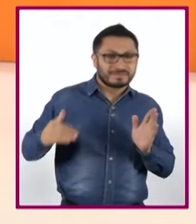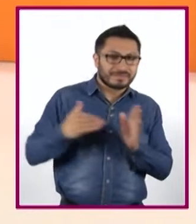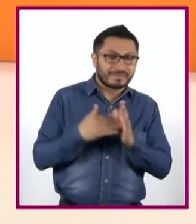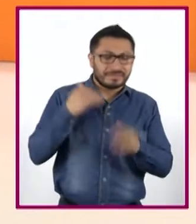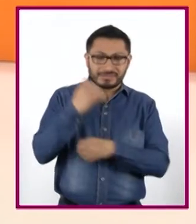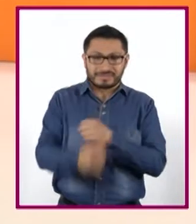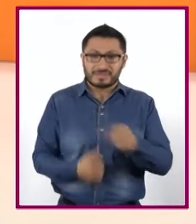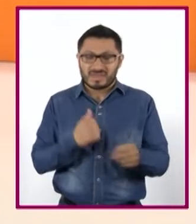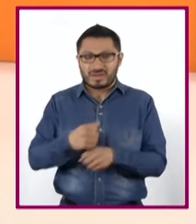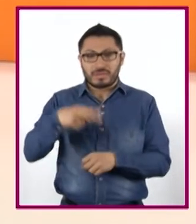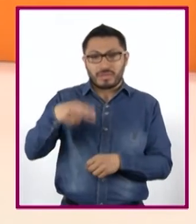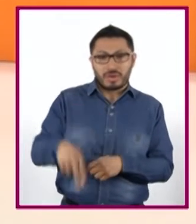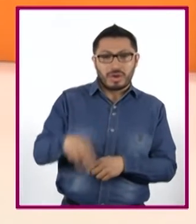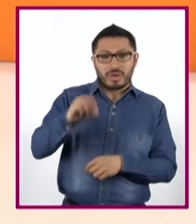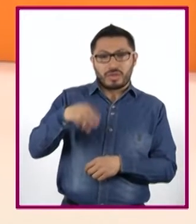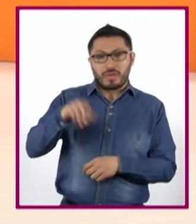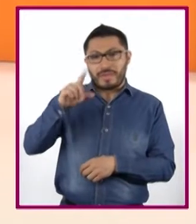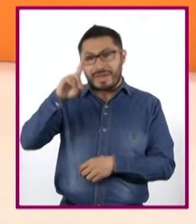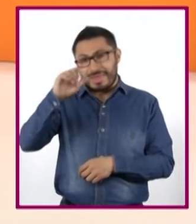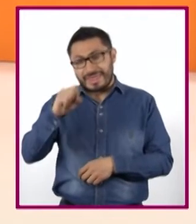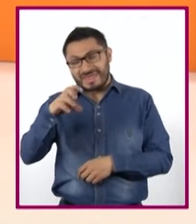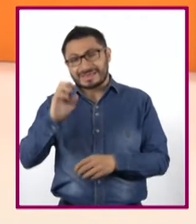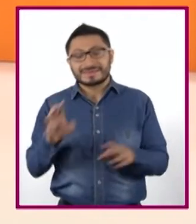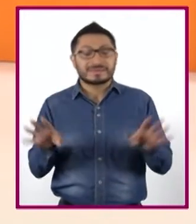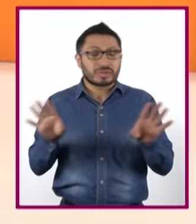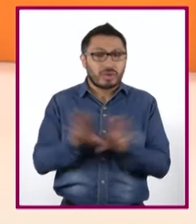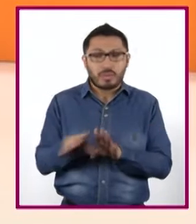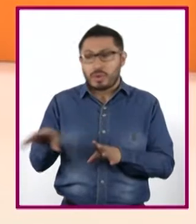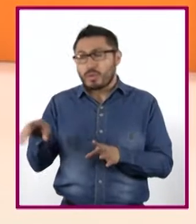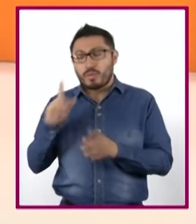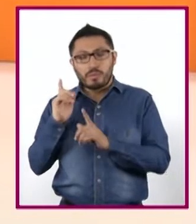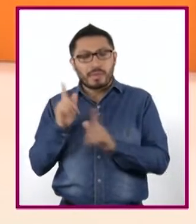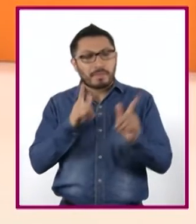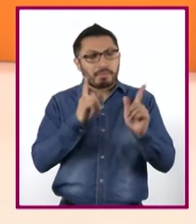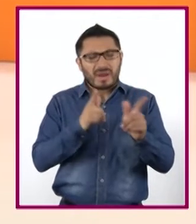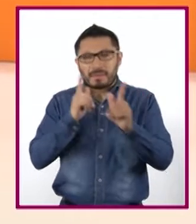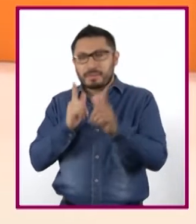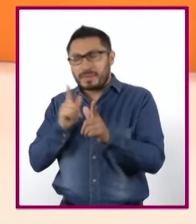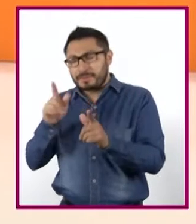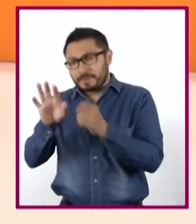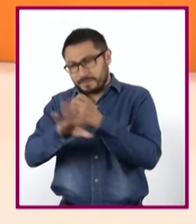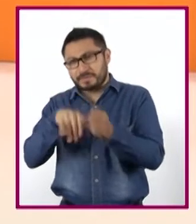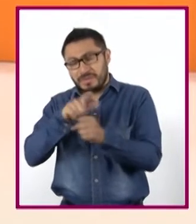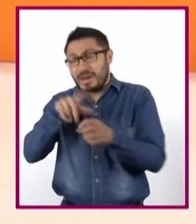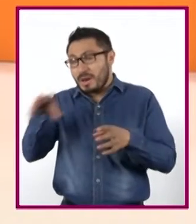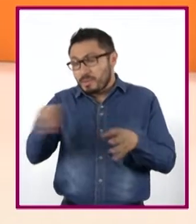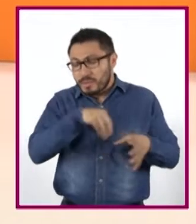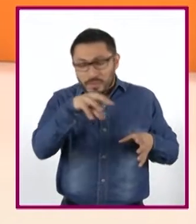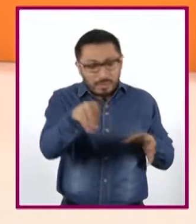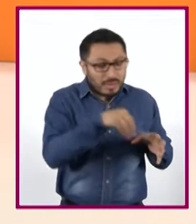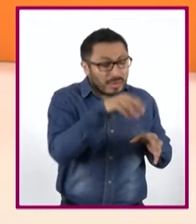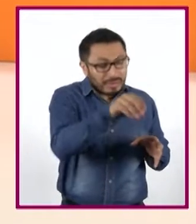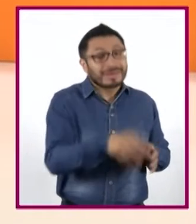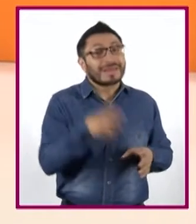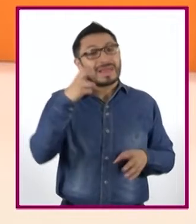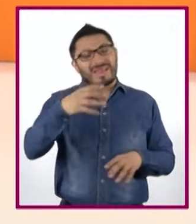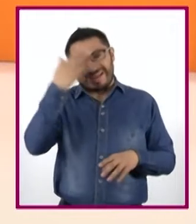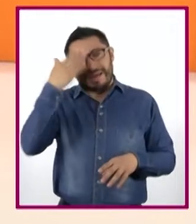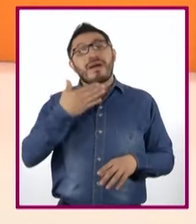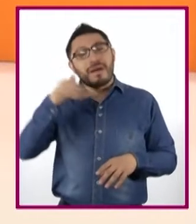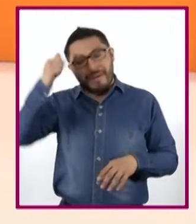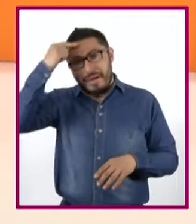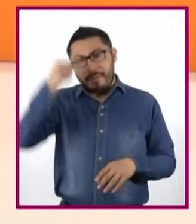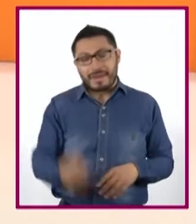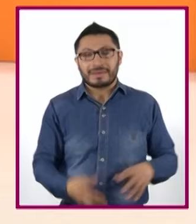como nómadas y recolectores cazadores. Estos tuvieron una gran capacidad para adaptarse al medio hostil